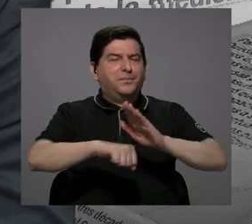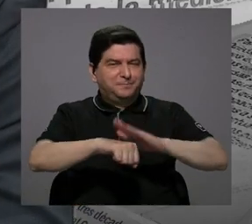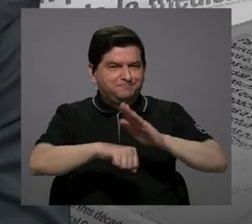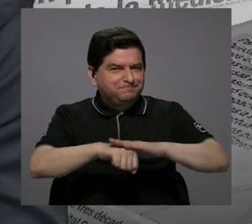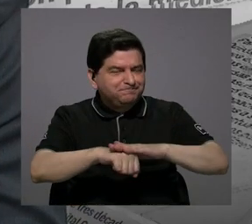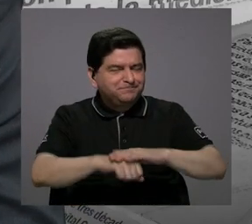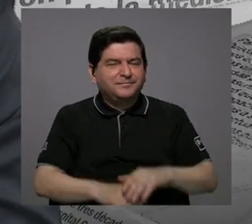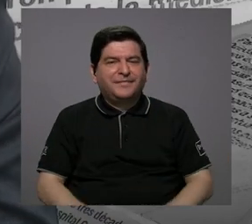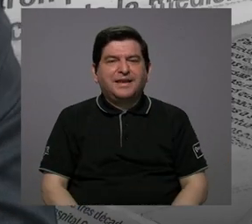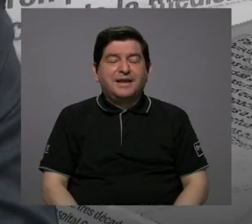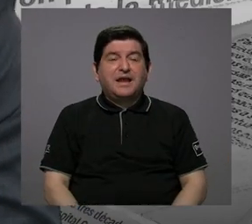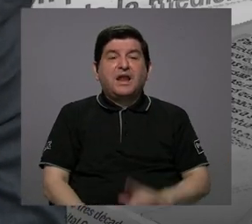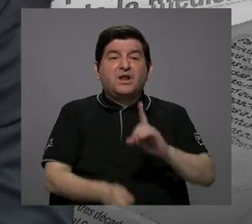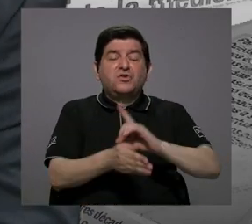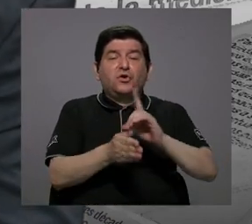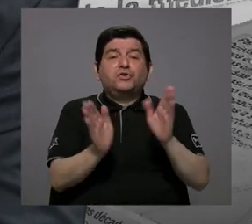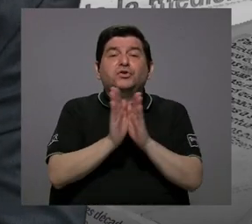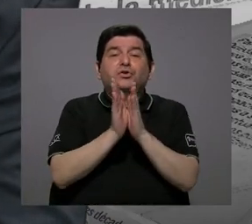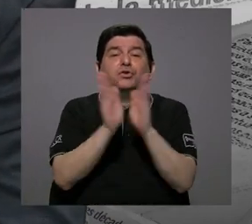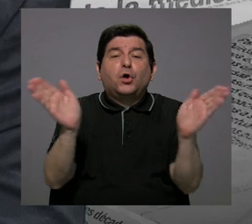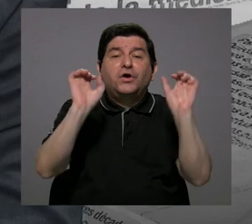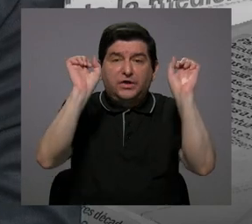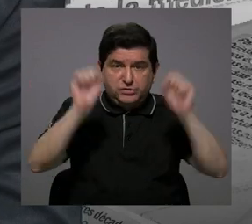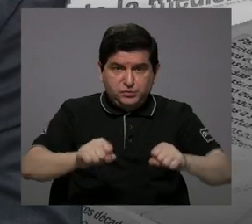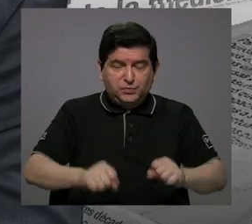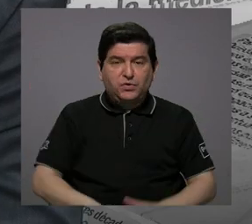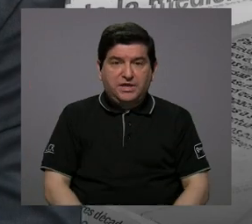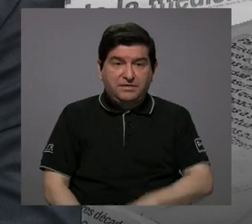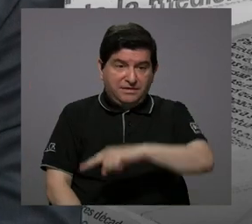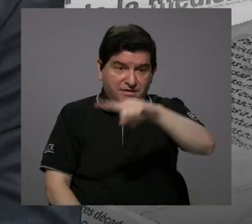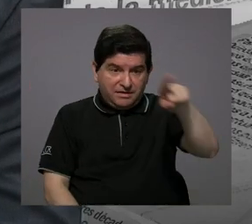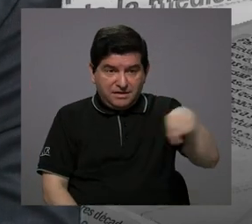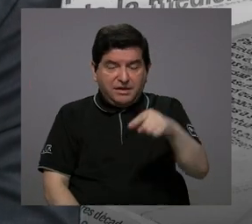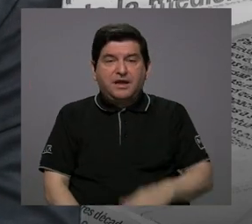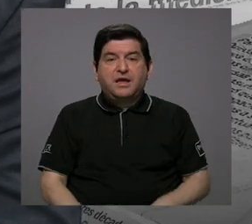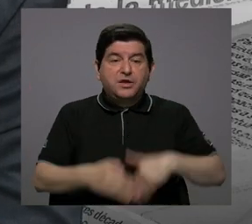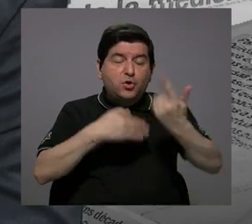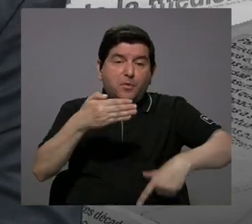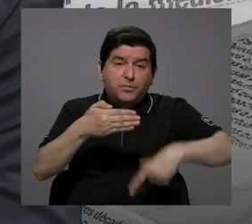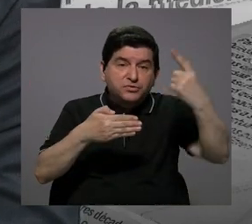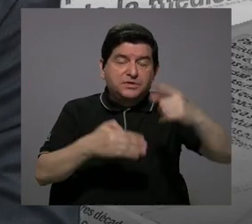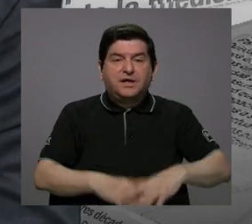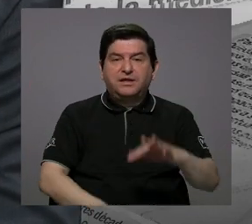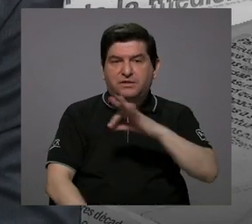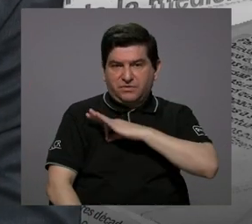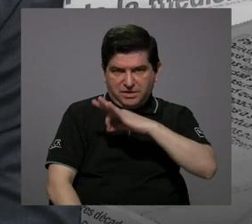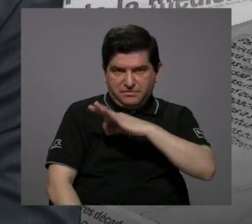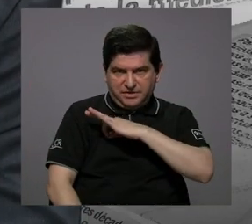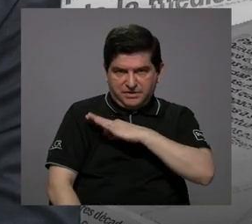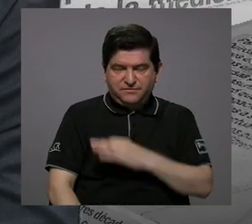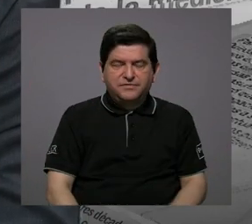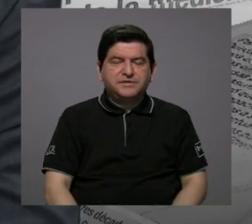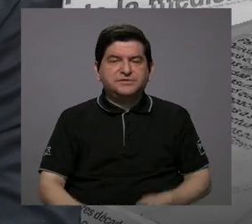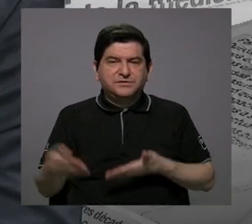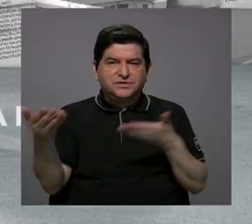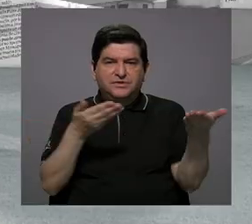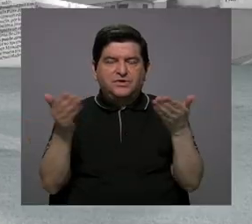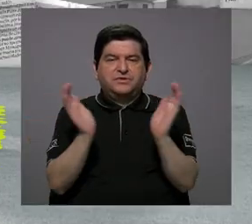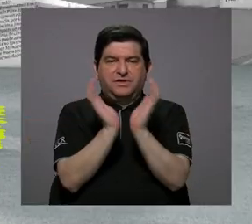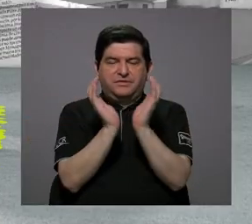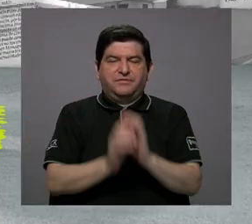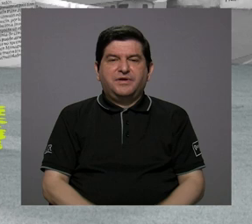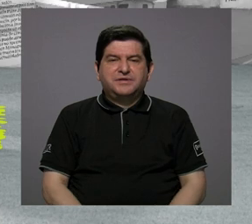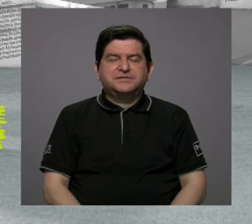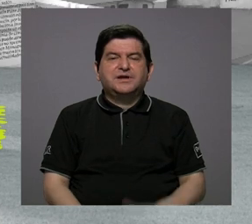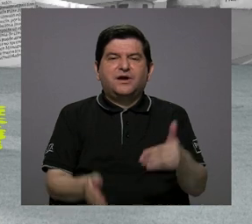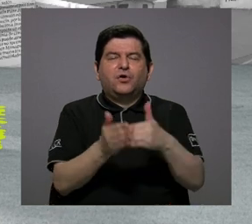para que los médicos generales puedan tener un posgrado a favor de los servicios de la caja. Se